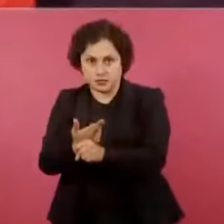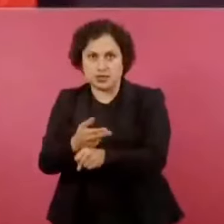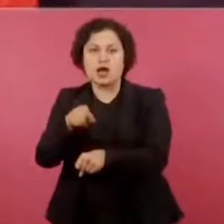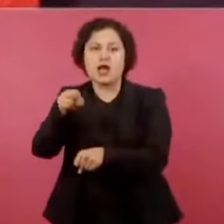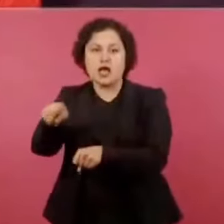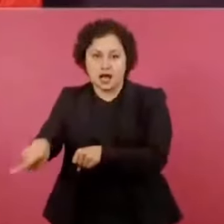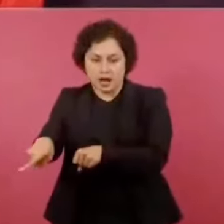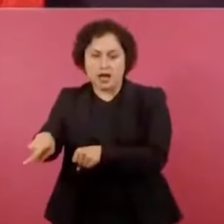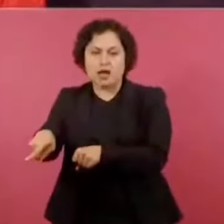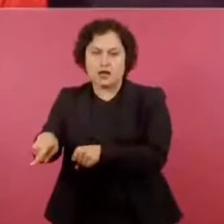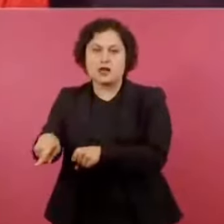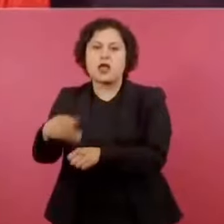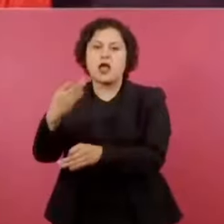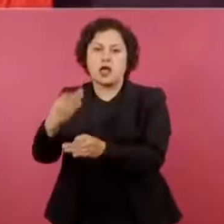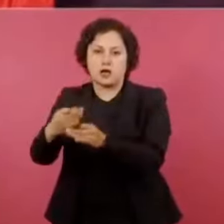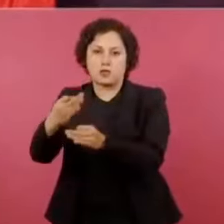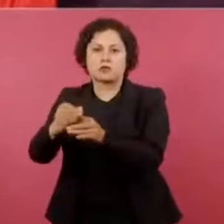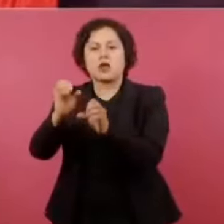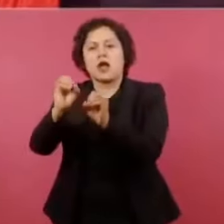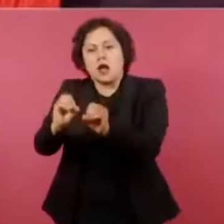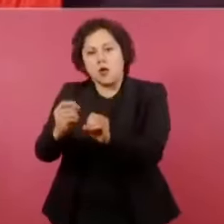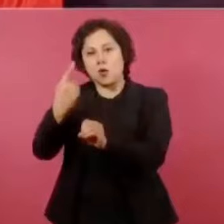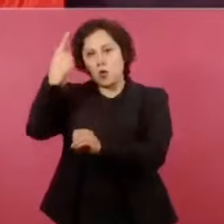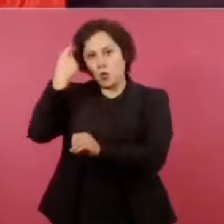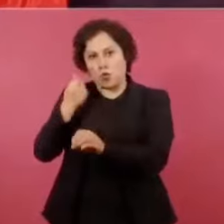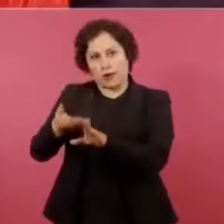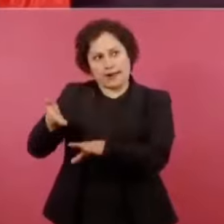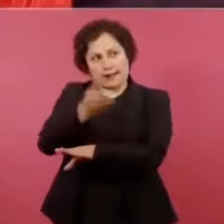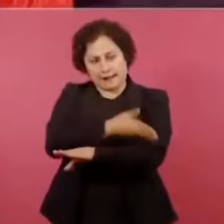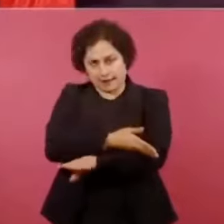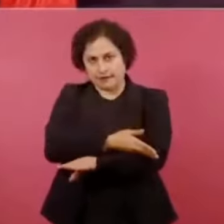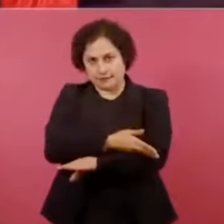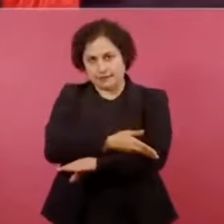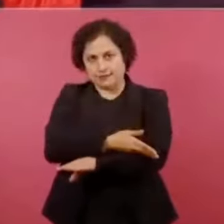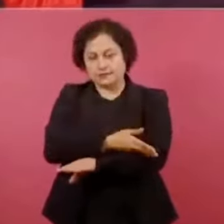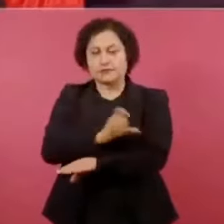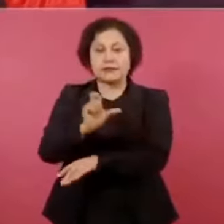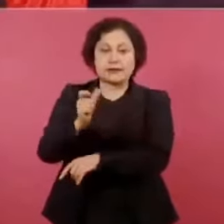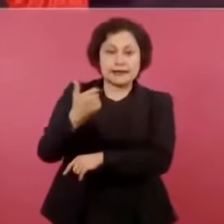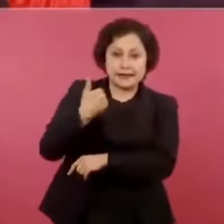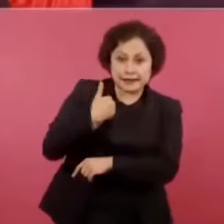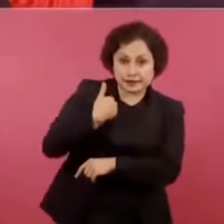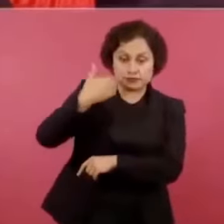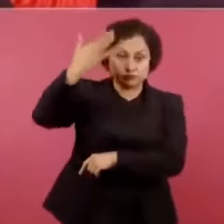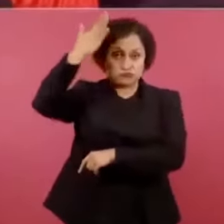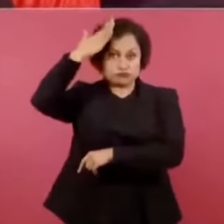como los generales